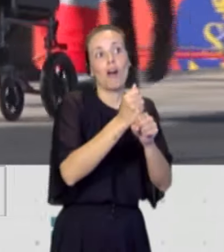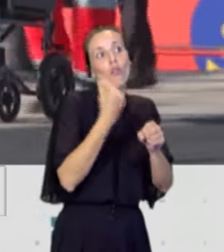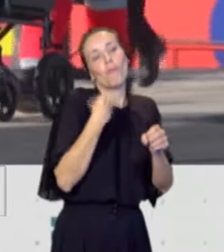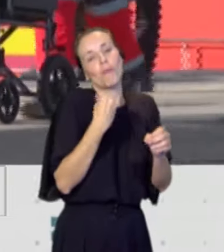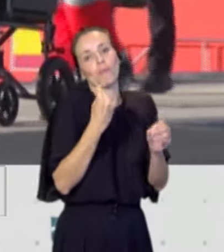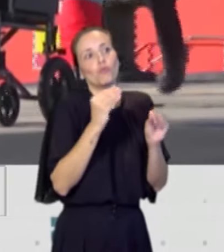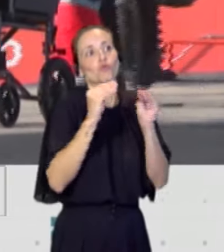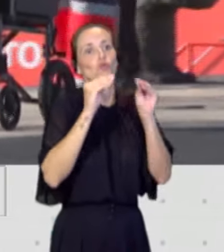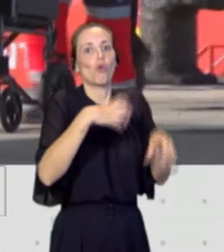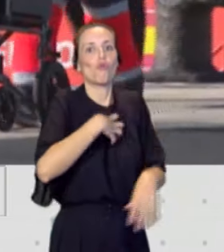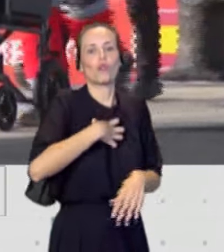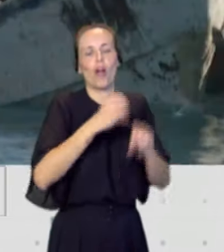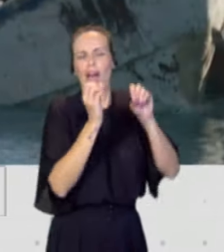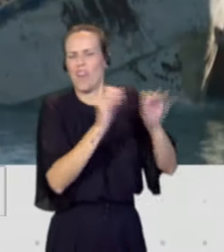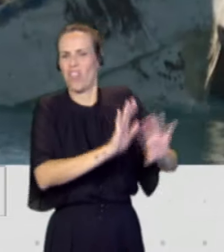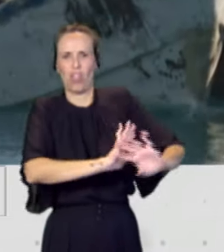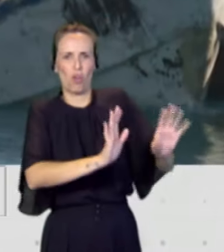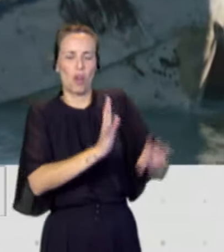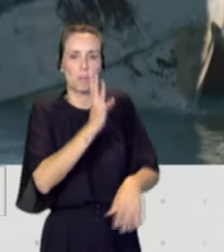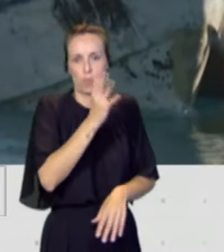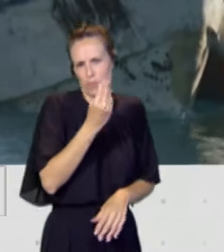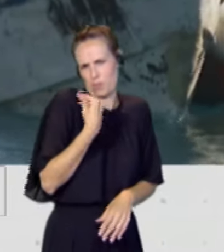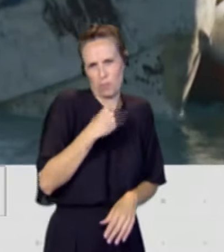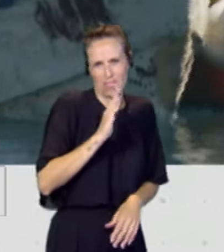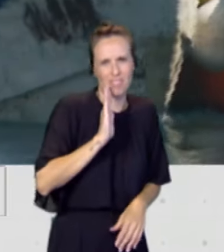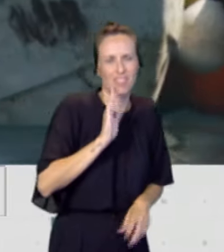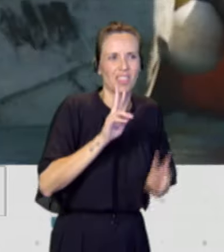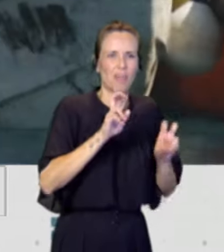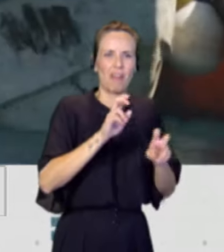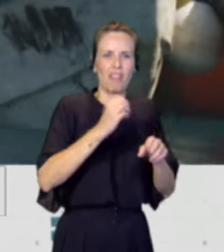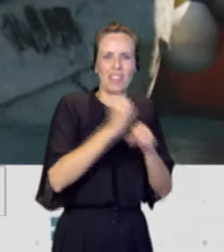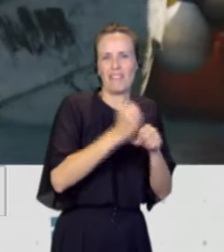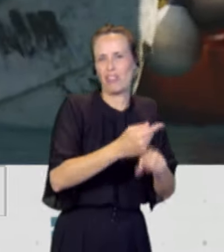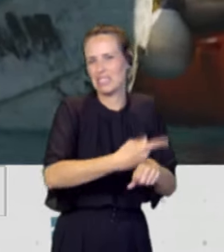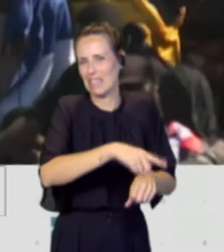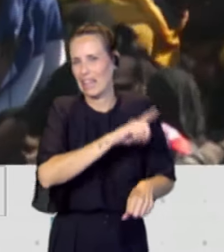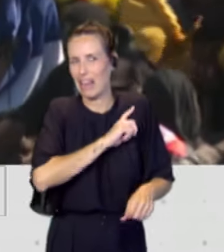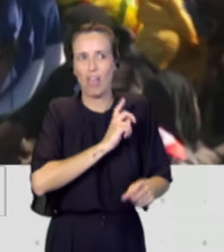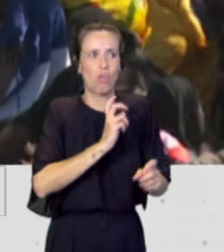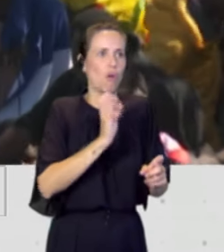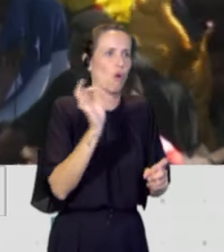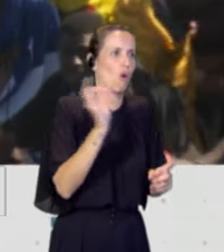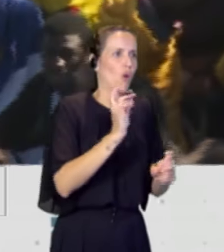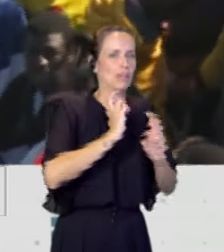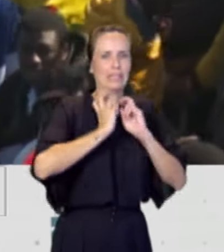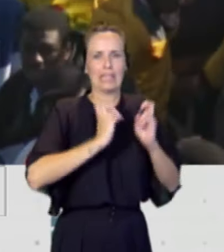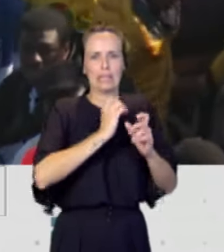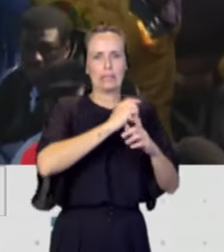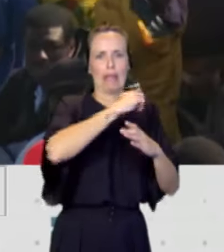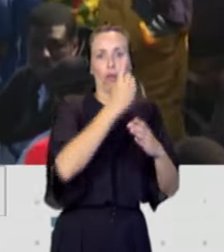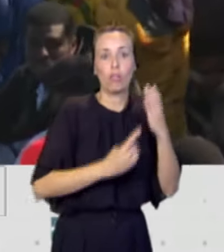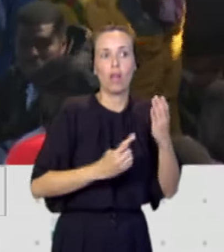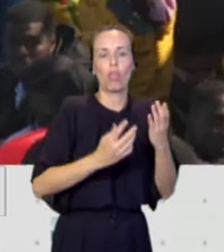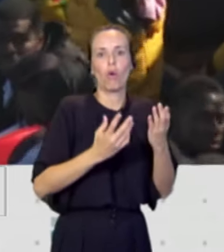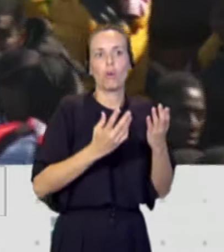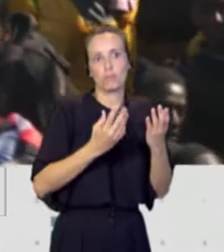tipo de función, pues por eso que decíamos, por estar saturados o por estar agotados con esta